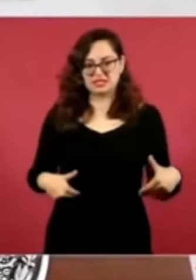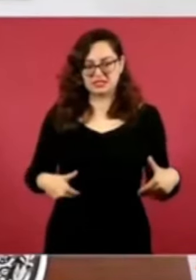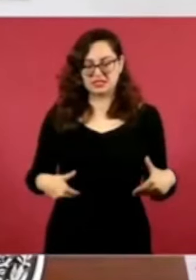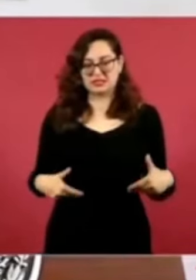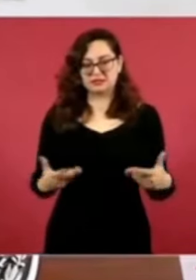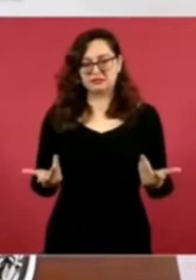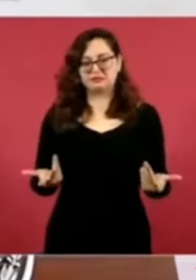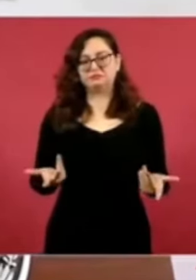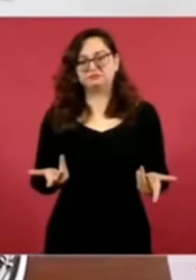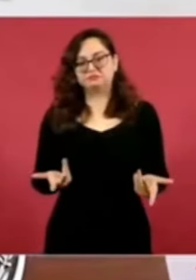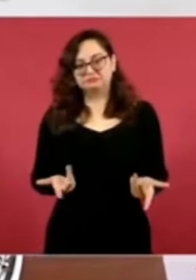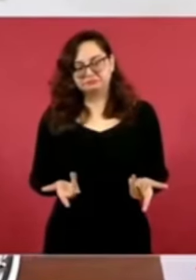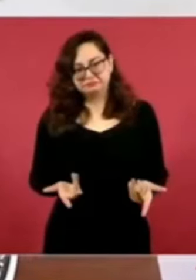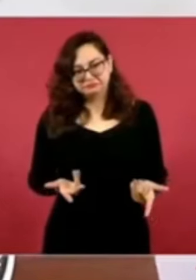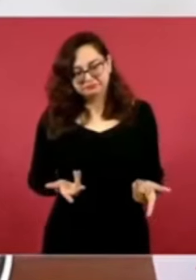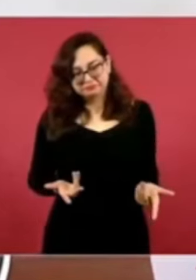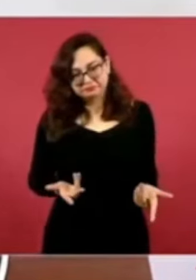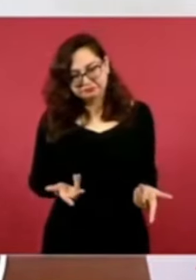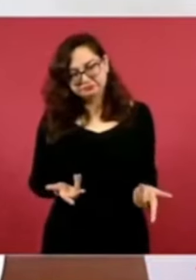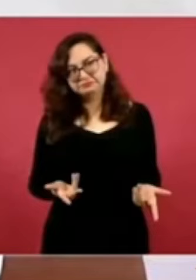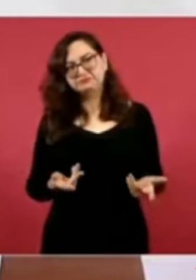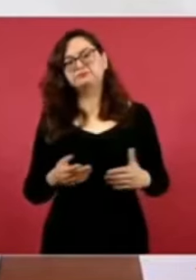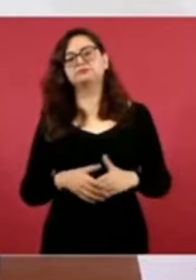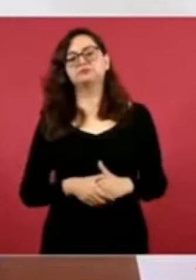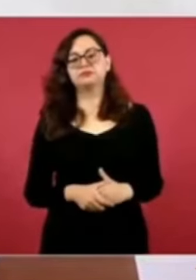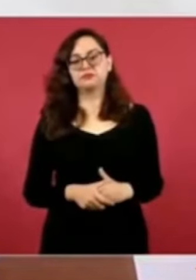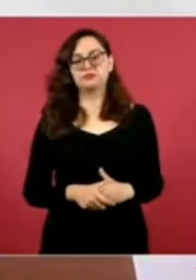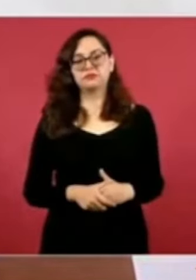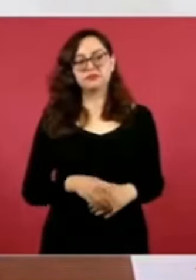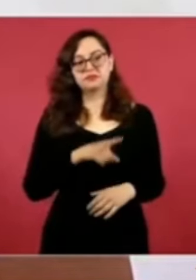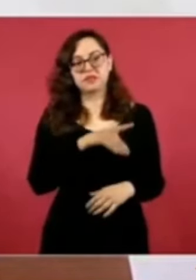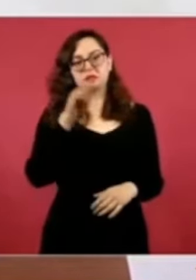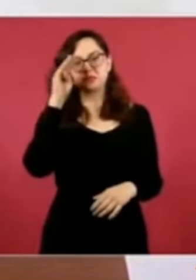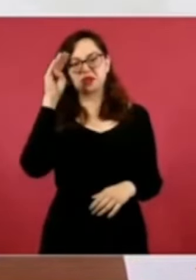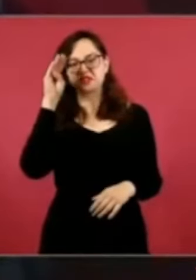al presidente.